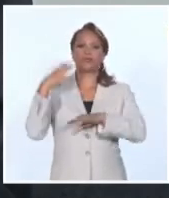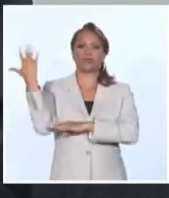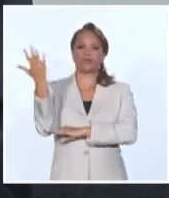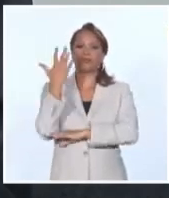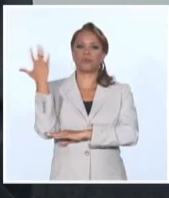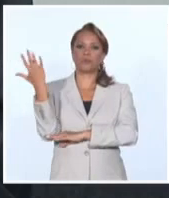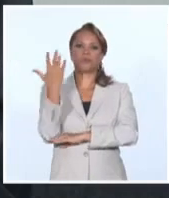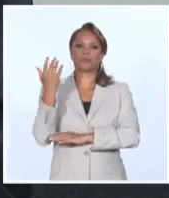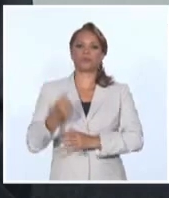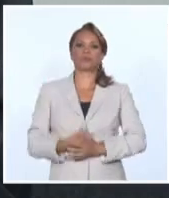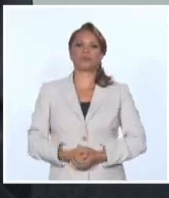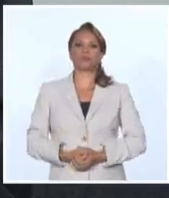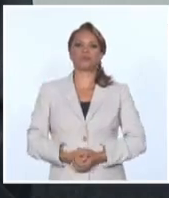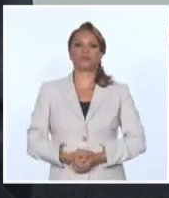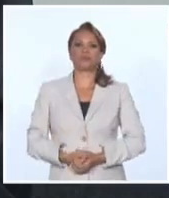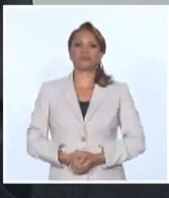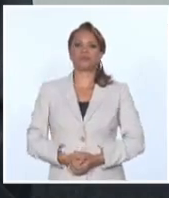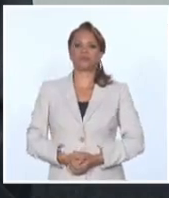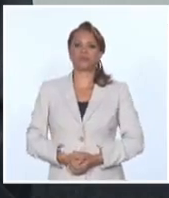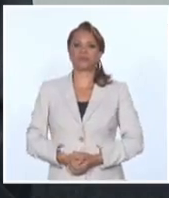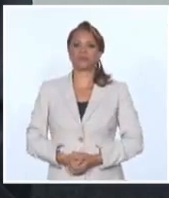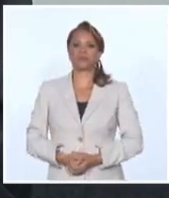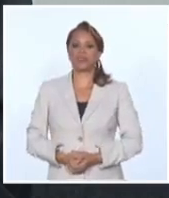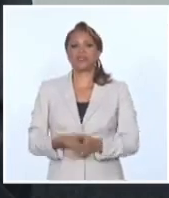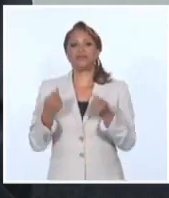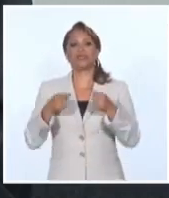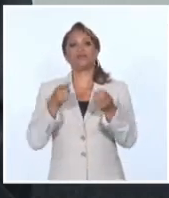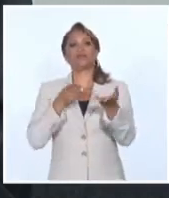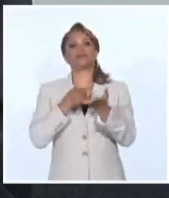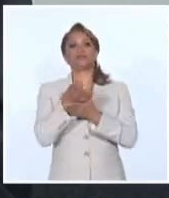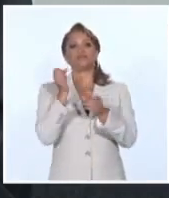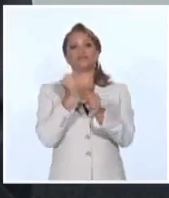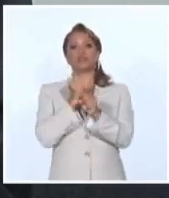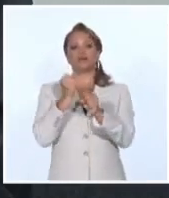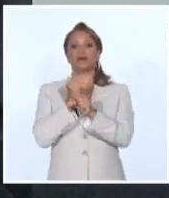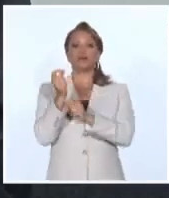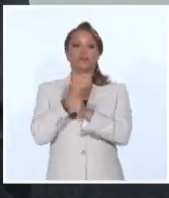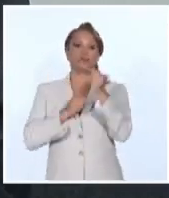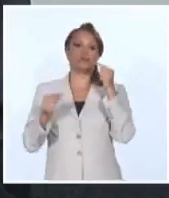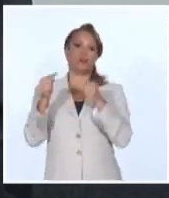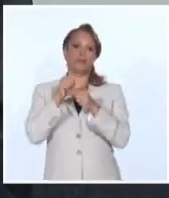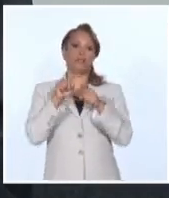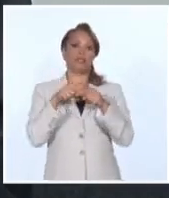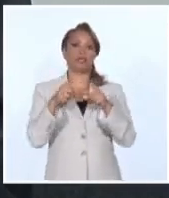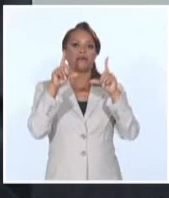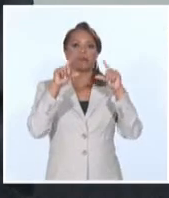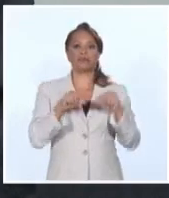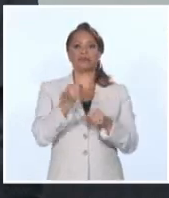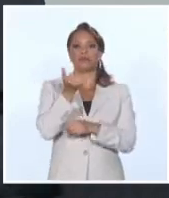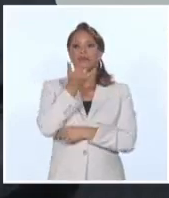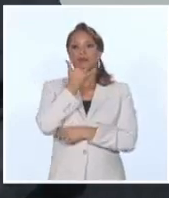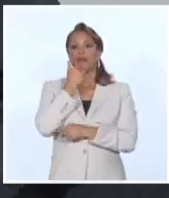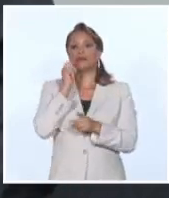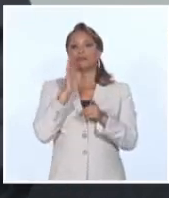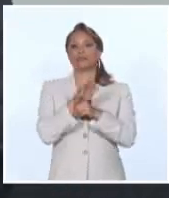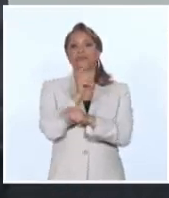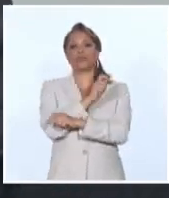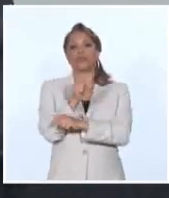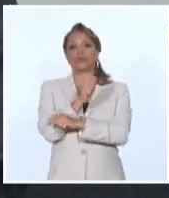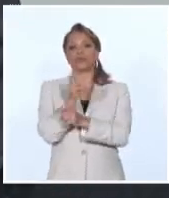situaciones. Y trabajar sobre todo porque no haya la mínima afectación al inicio del curso escolar